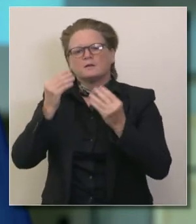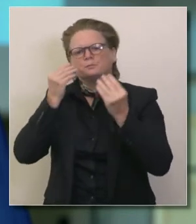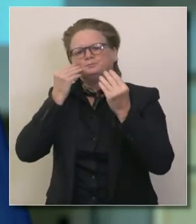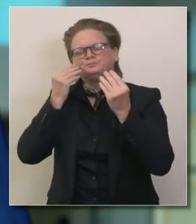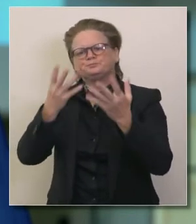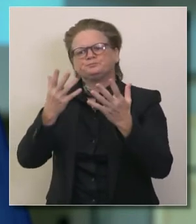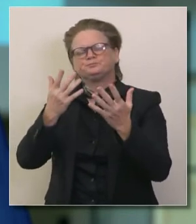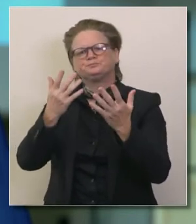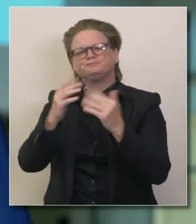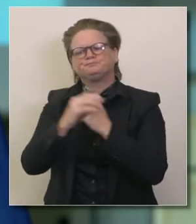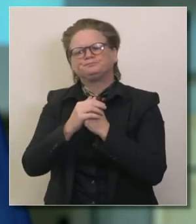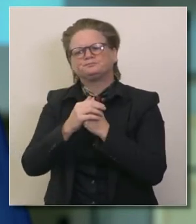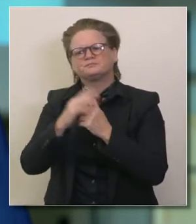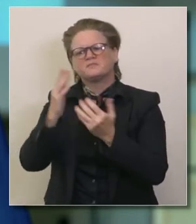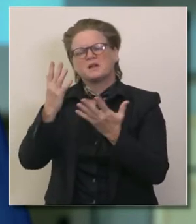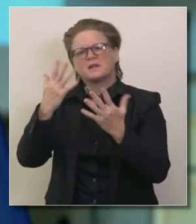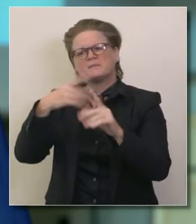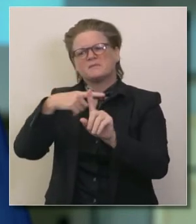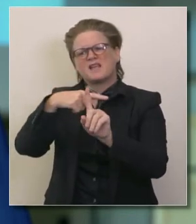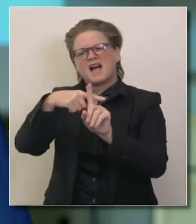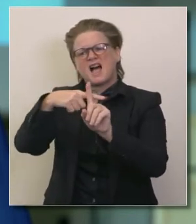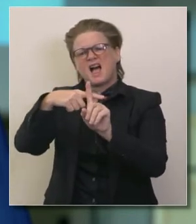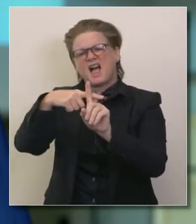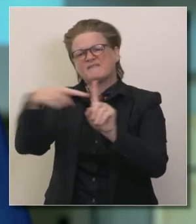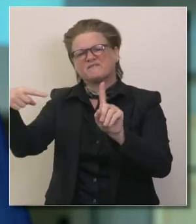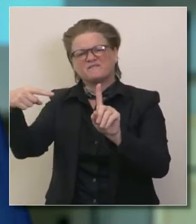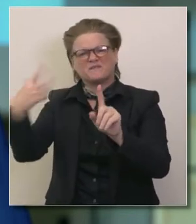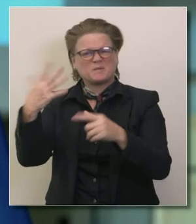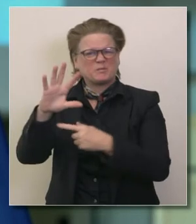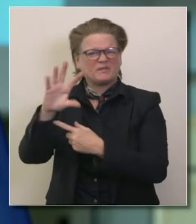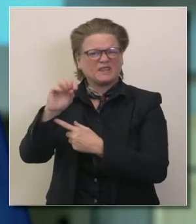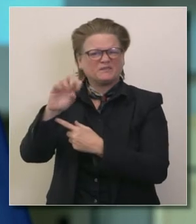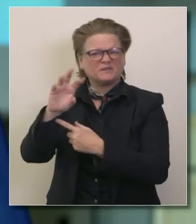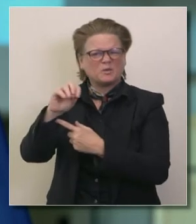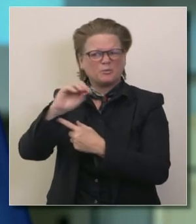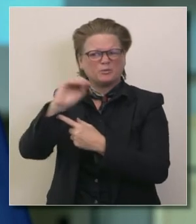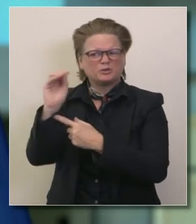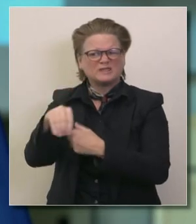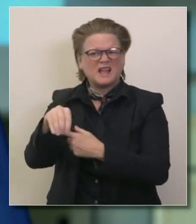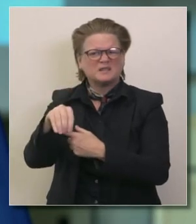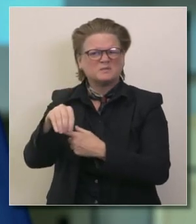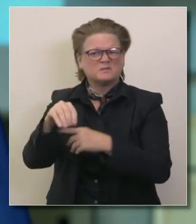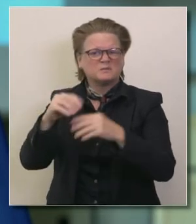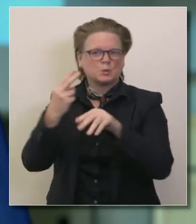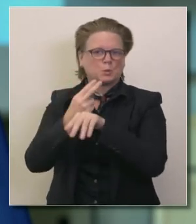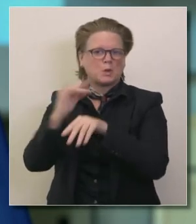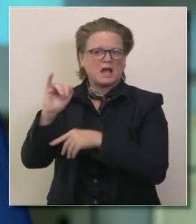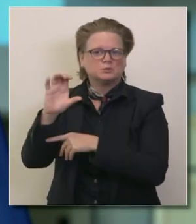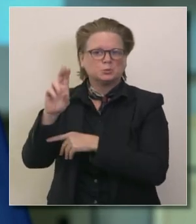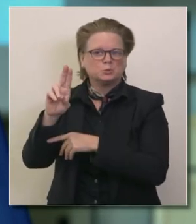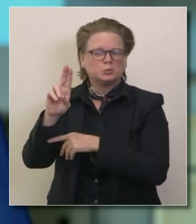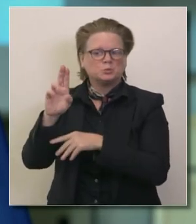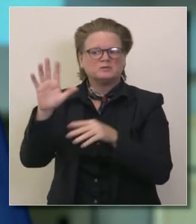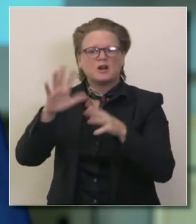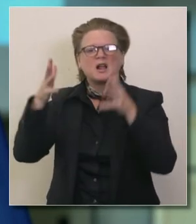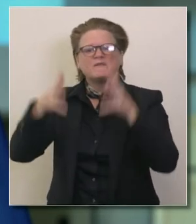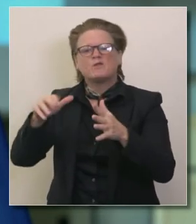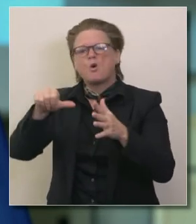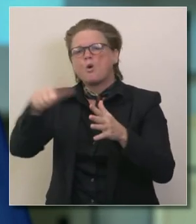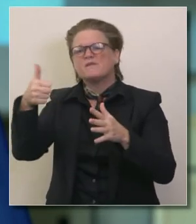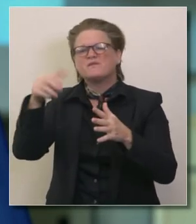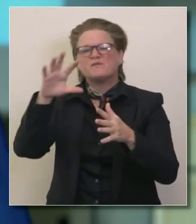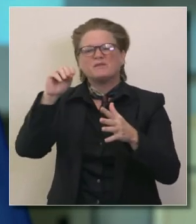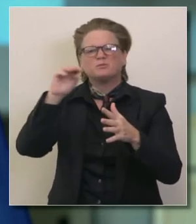estado tal vez estén a la mitad las unidades de cuidados intensivos algunas tal vez están repletas y por eso vemos esto regionalmente